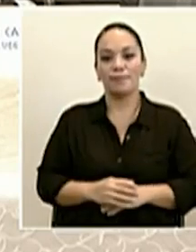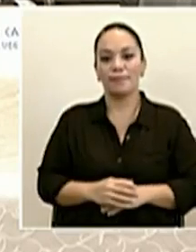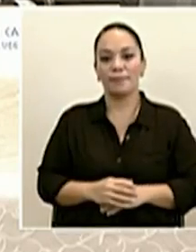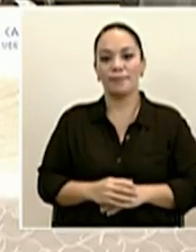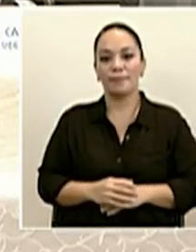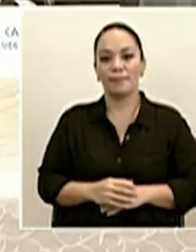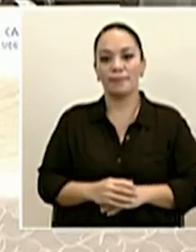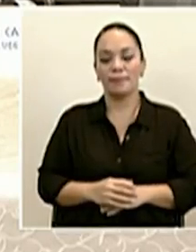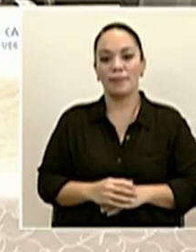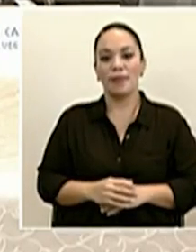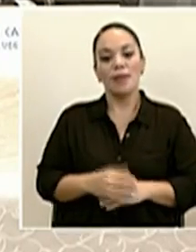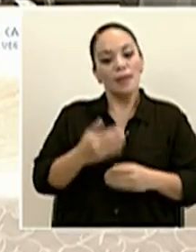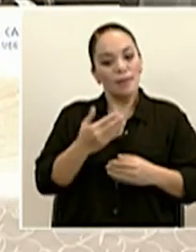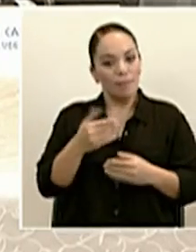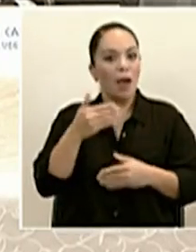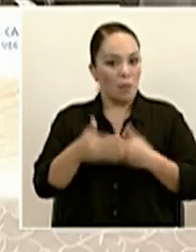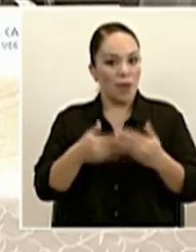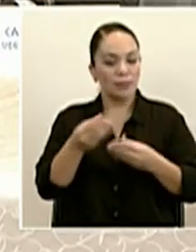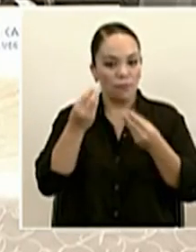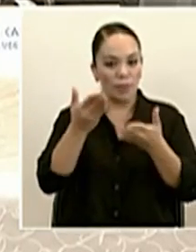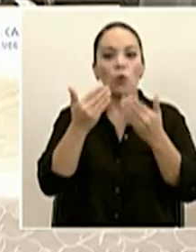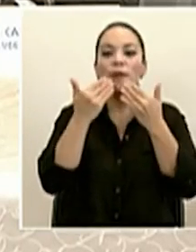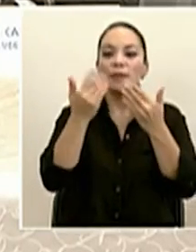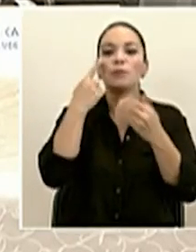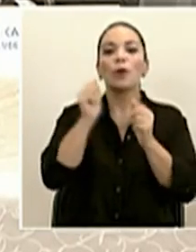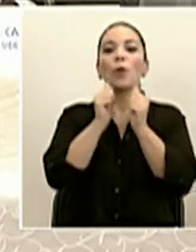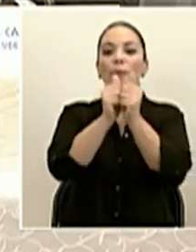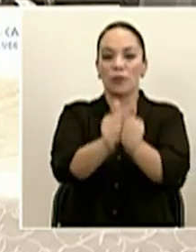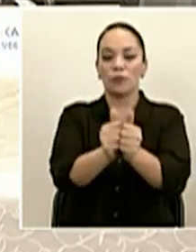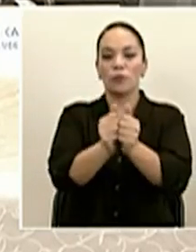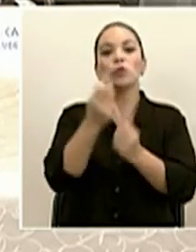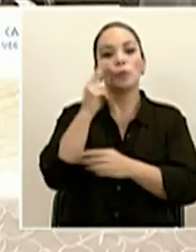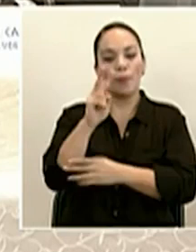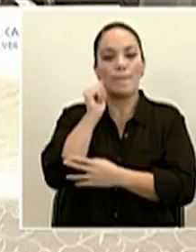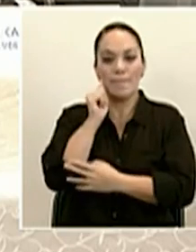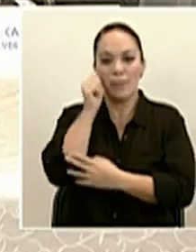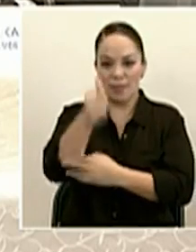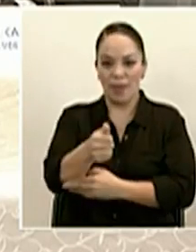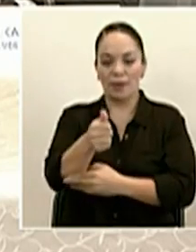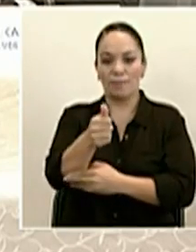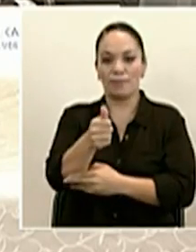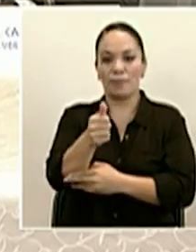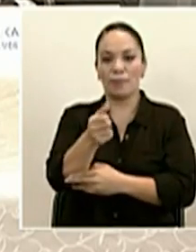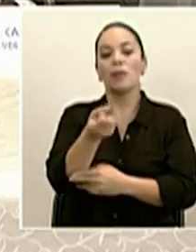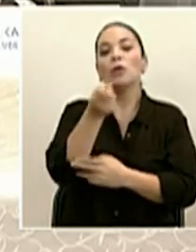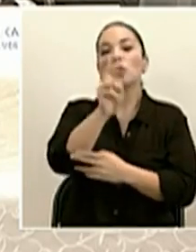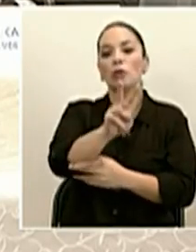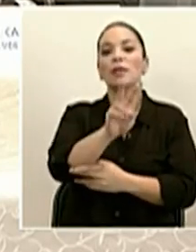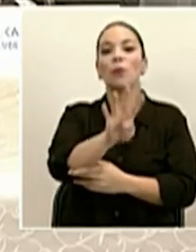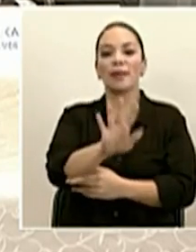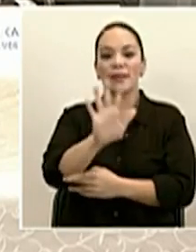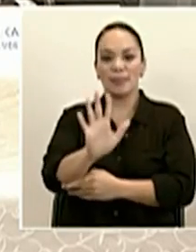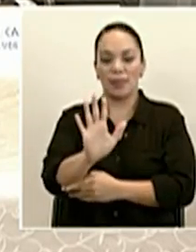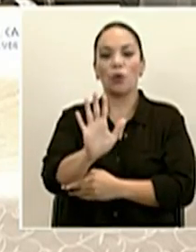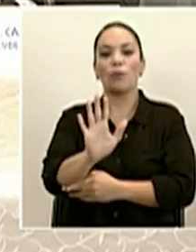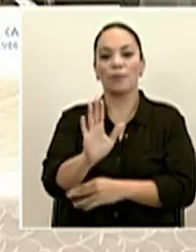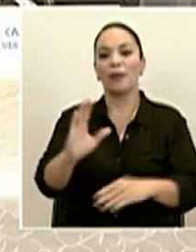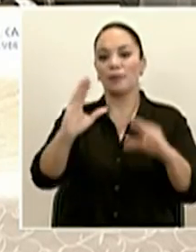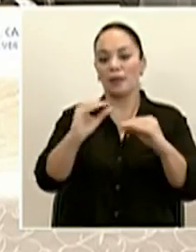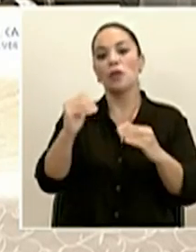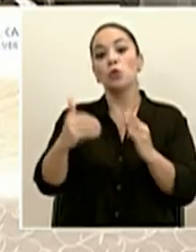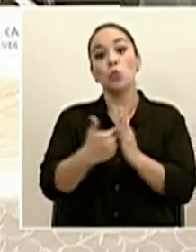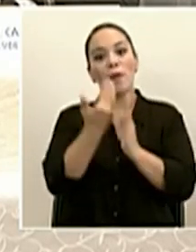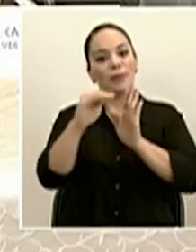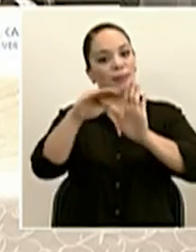avance informativo. Gracias por acompañarnos. Nos escuchamos mañana al ser las 12 y 45 con las nuevas